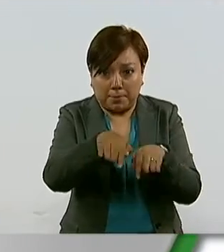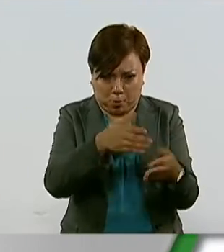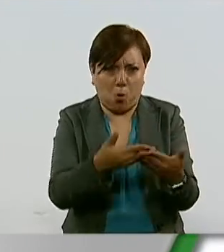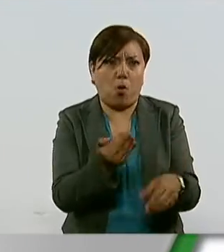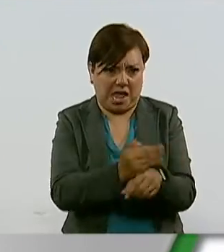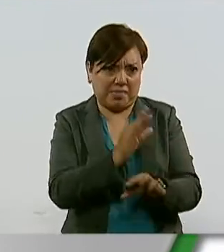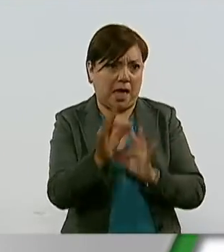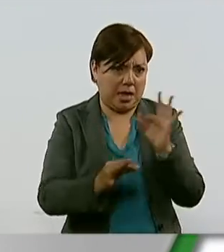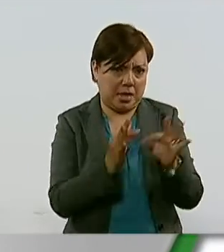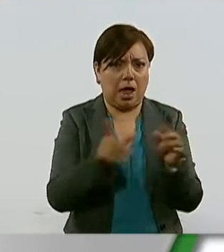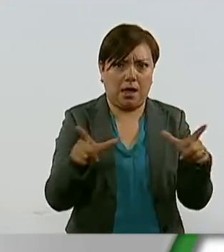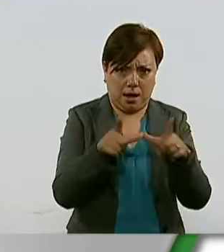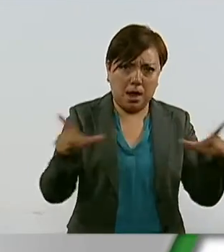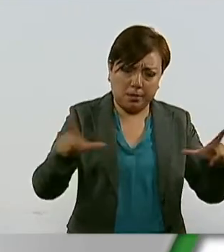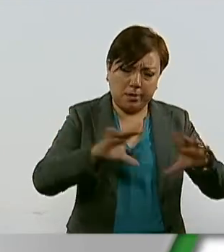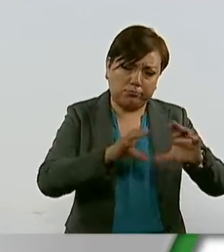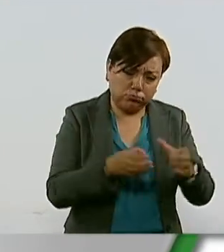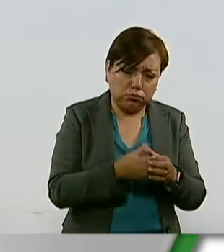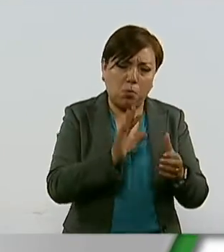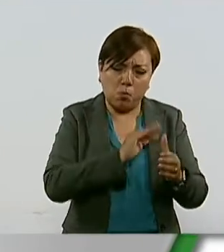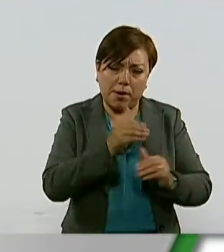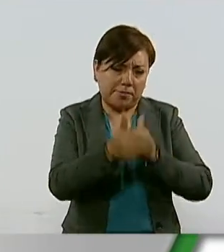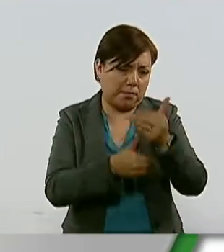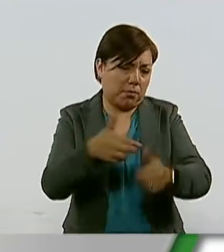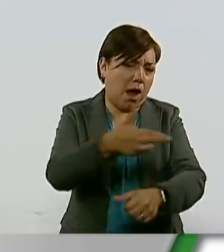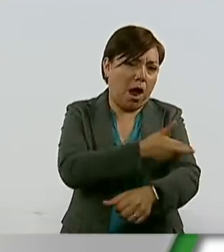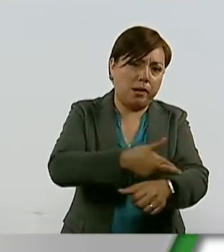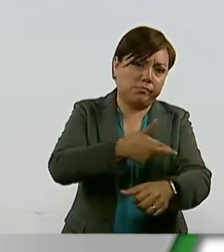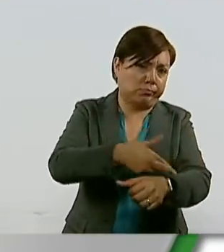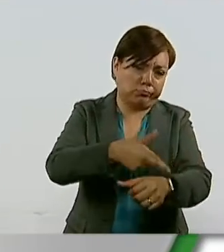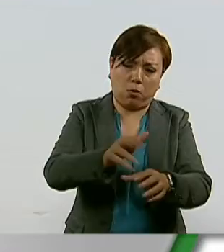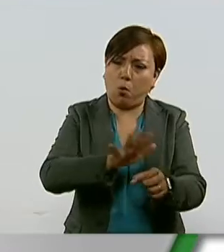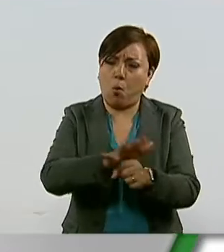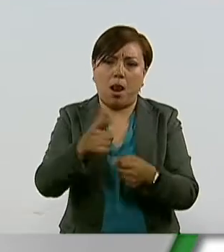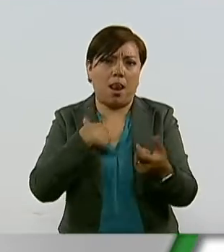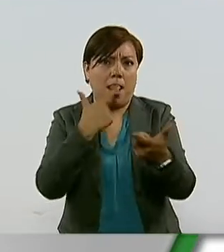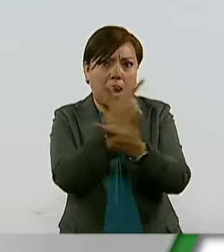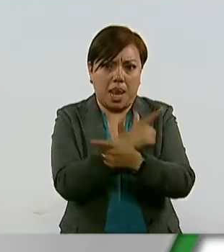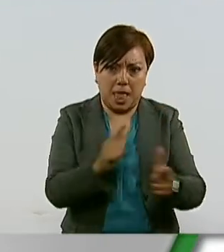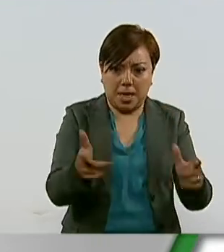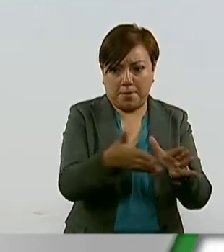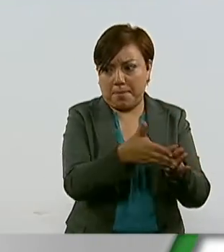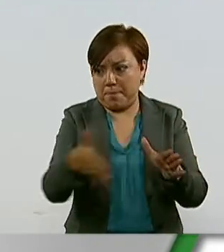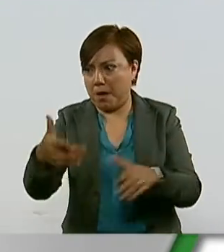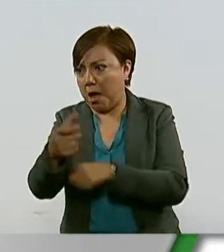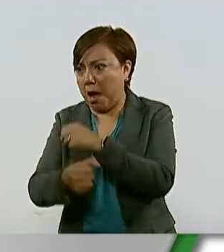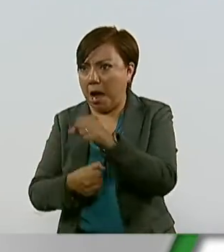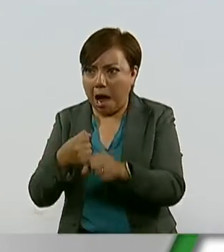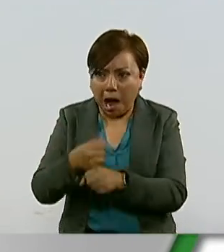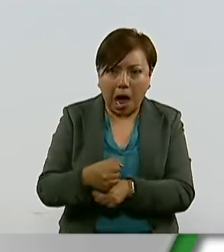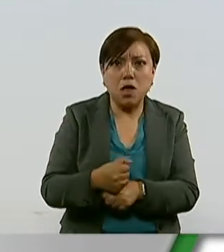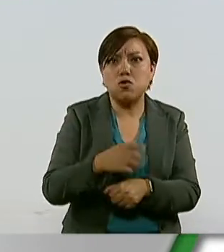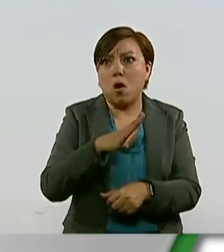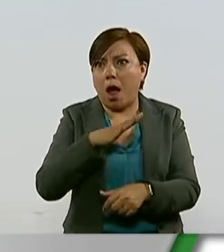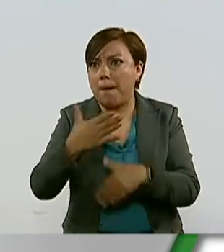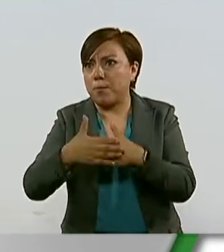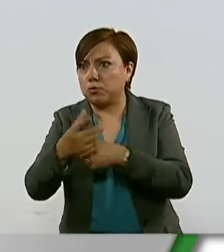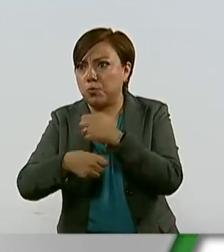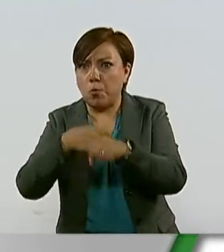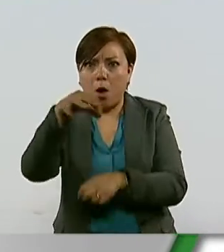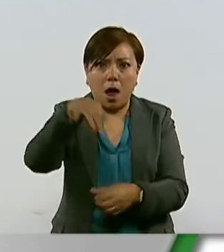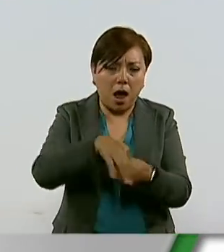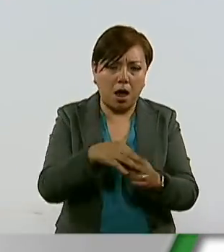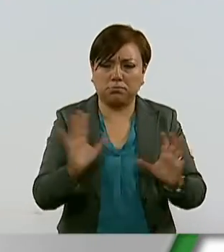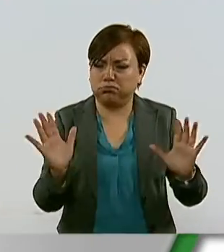e inicio a cualquier procedimiento legal, independientemente de que si el año que viene es un año electoral o el que sigue.